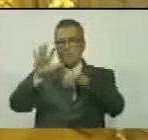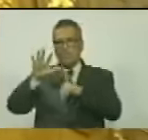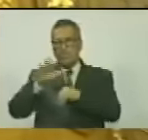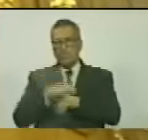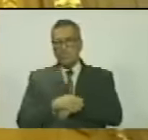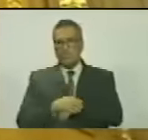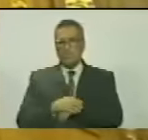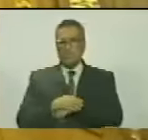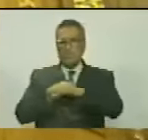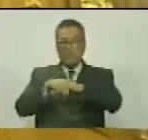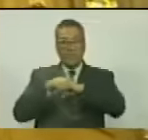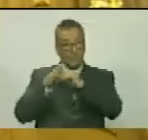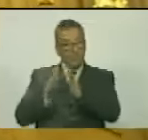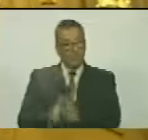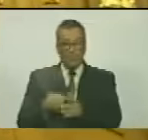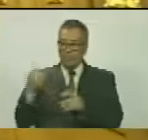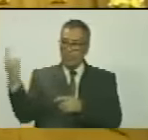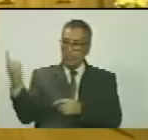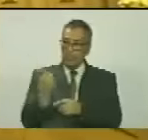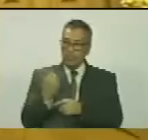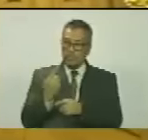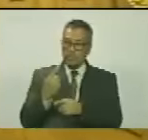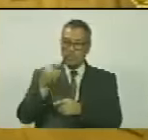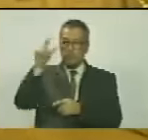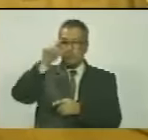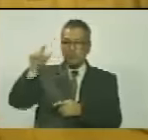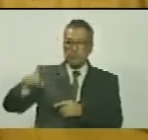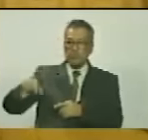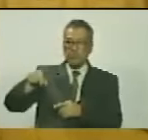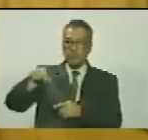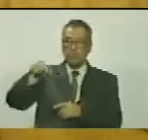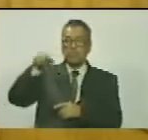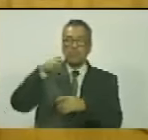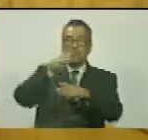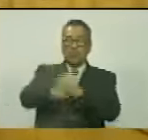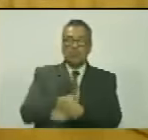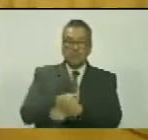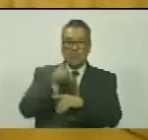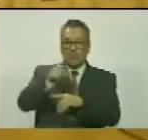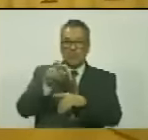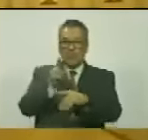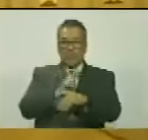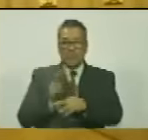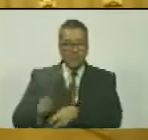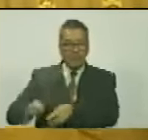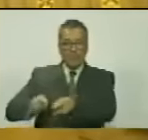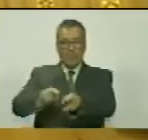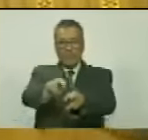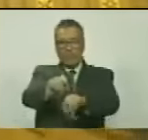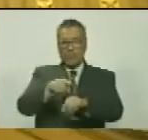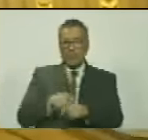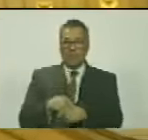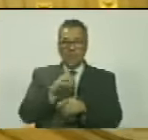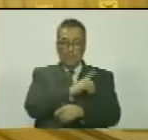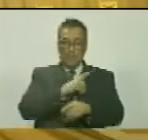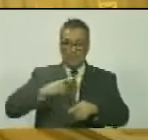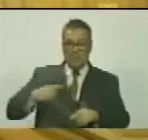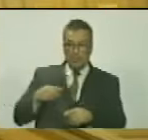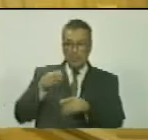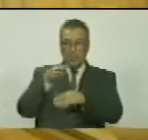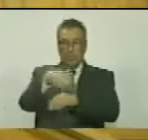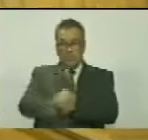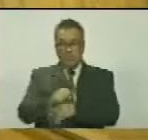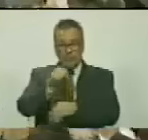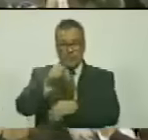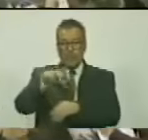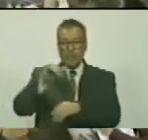británicos provenientes de la guayana inglesa ingresaron al río Cuyuní con intención de ocupar